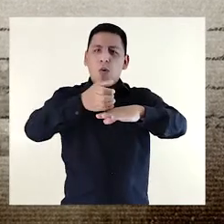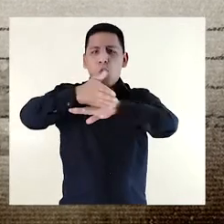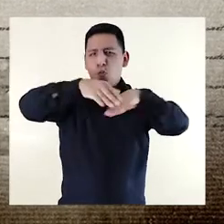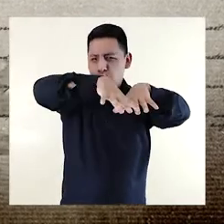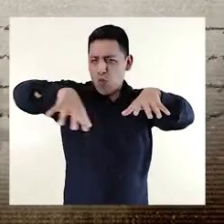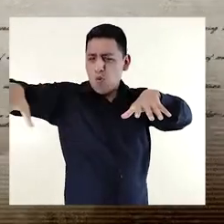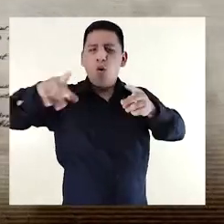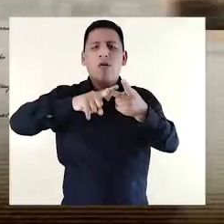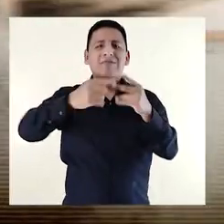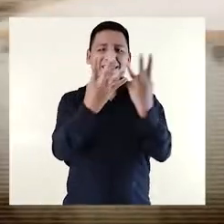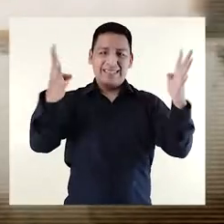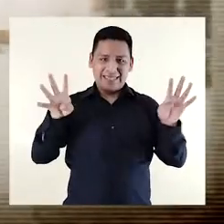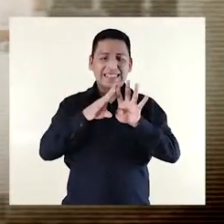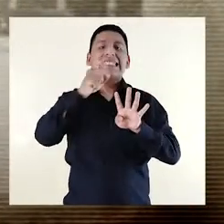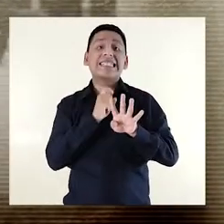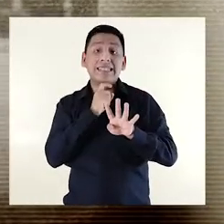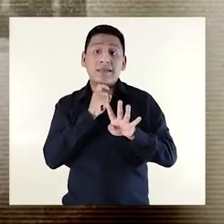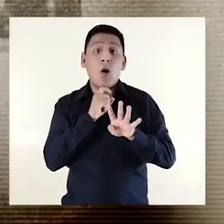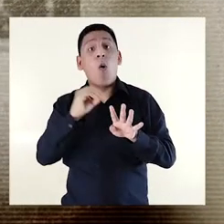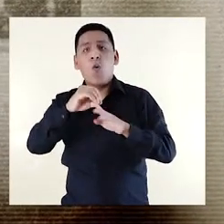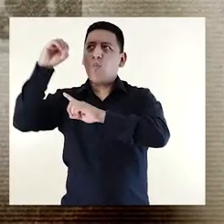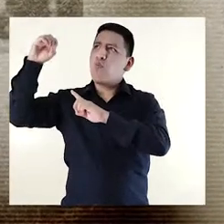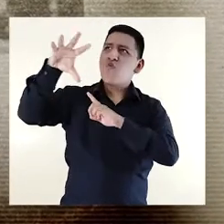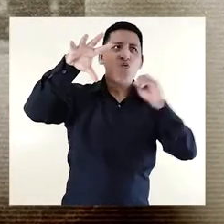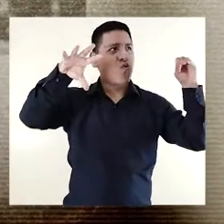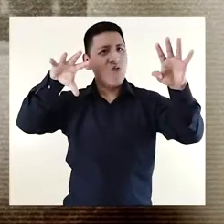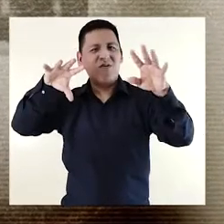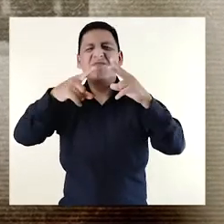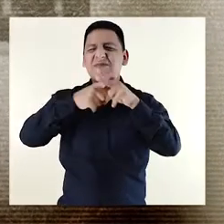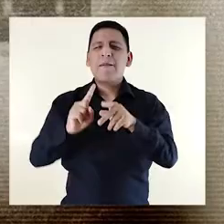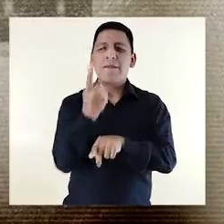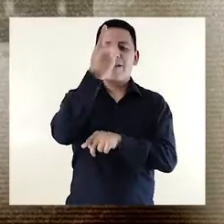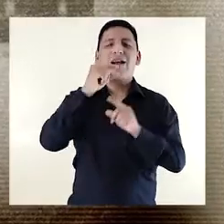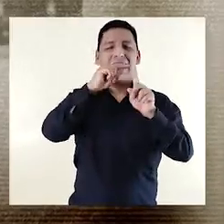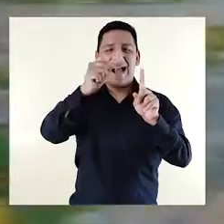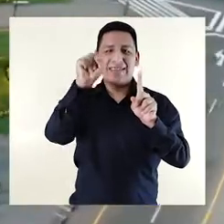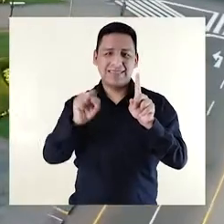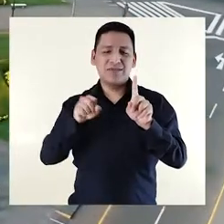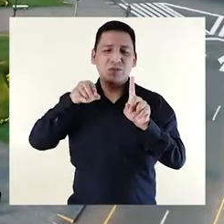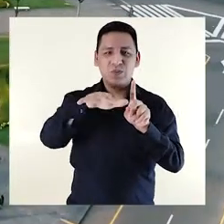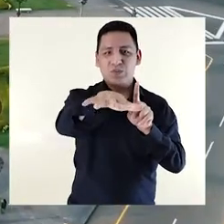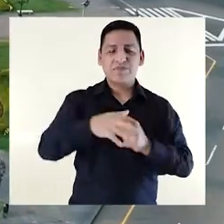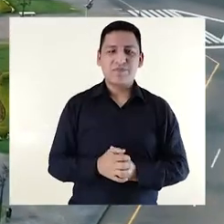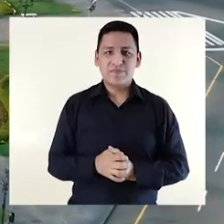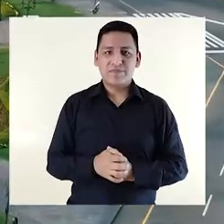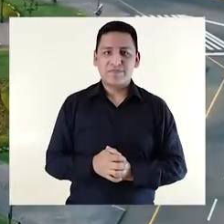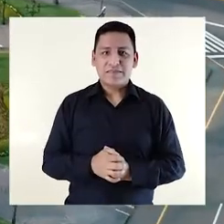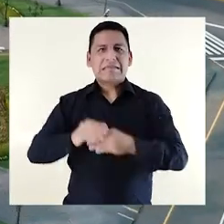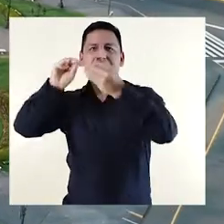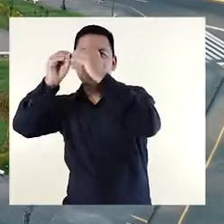mobiliario o reja, así como la aparición de la iluminación moderna primero a través del gas. Son varias